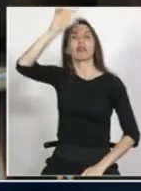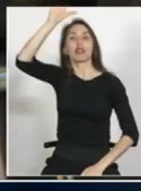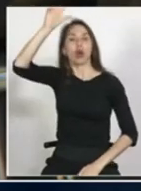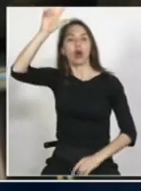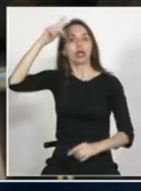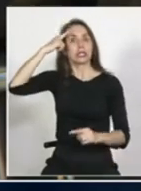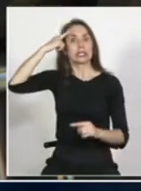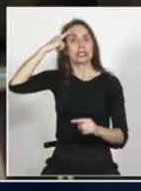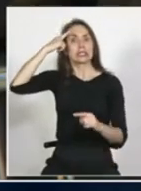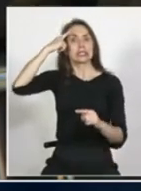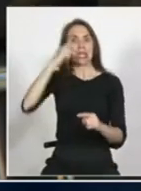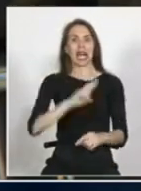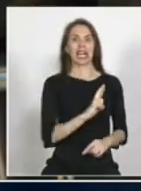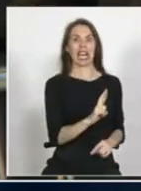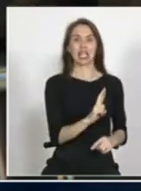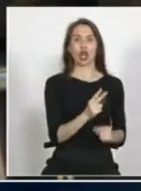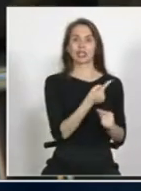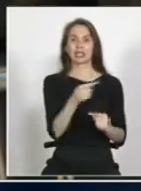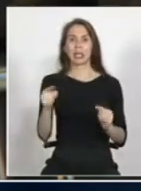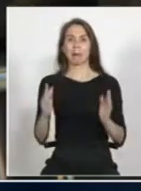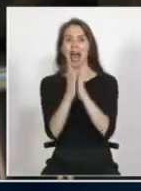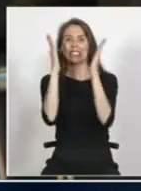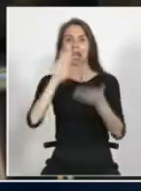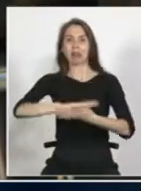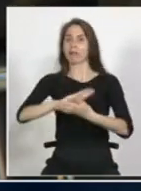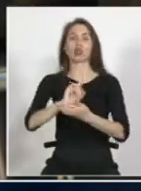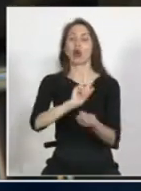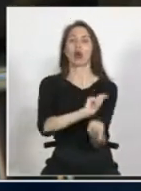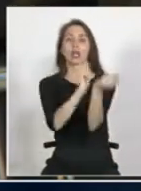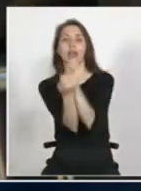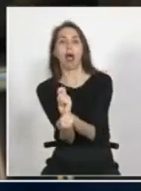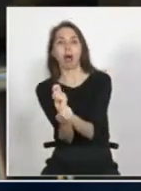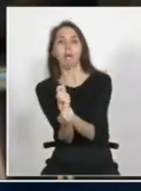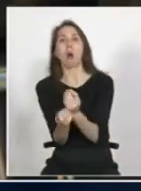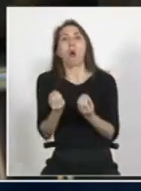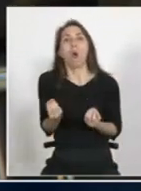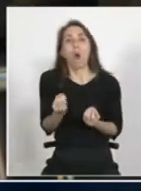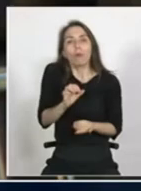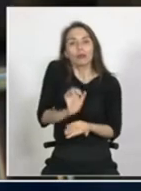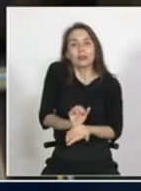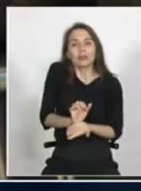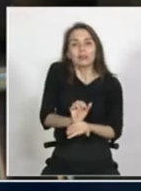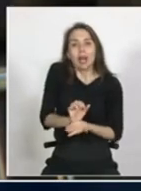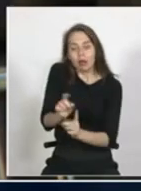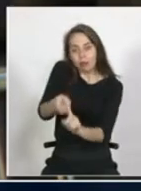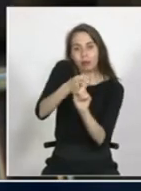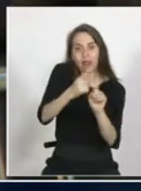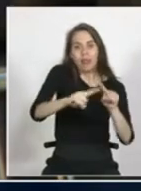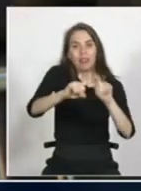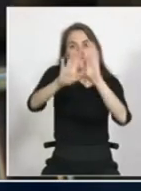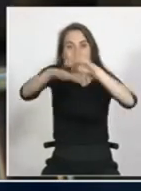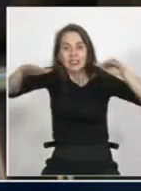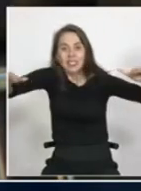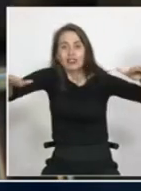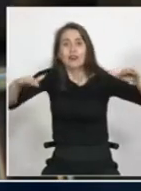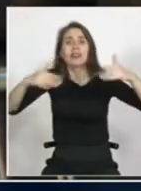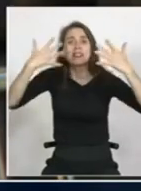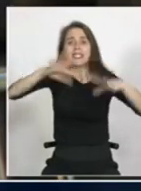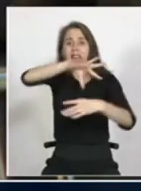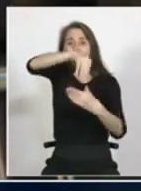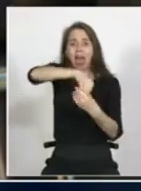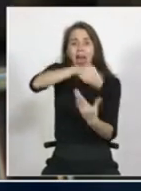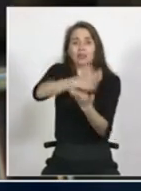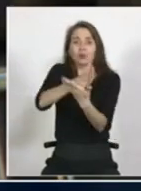innovar en eso todo esto lo volvemos ahora al Estado ¿cómo el Estado se hace cargo de esa diversidad cuando ya tenemos a las niñas y los niños en nuestros